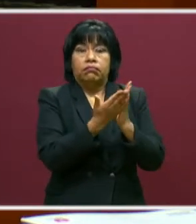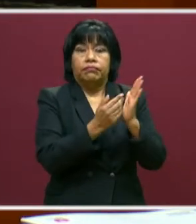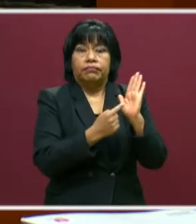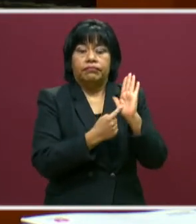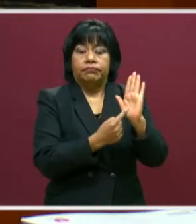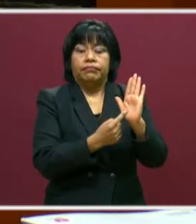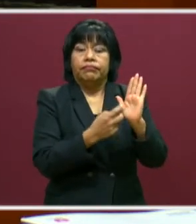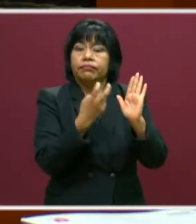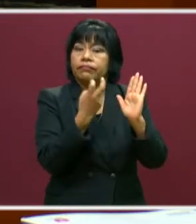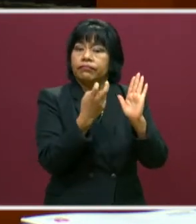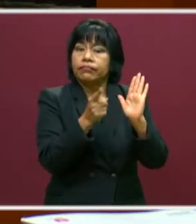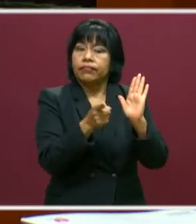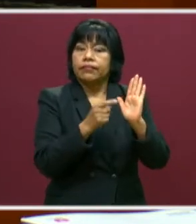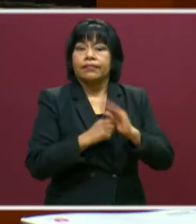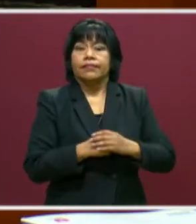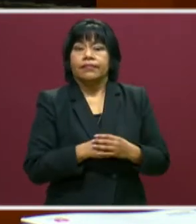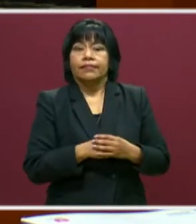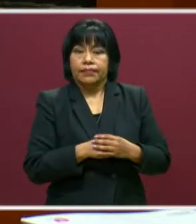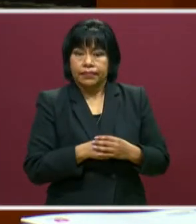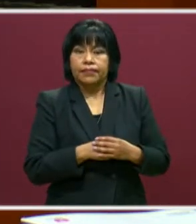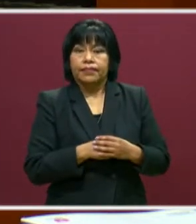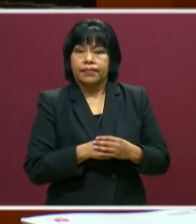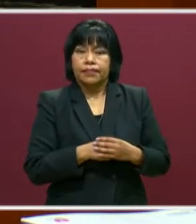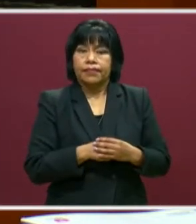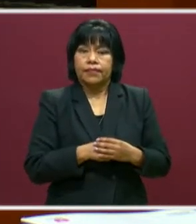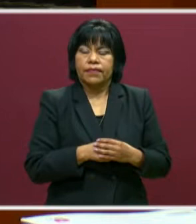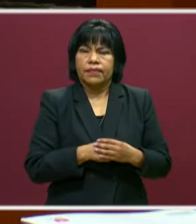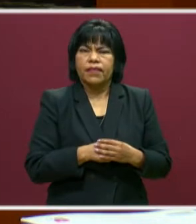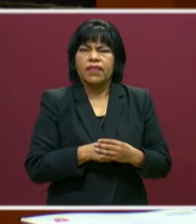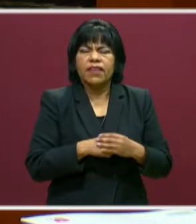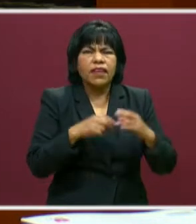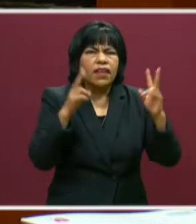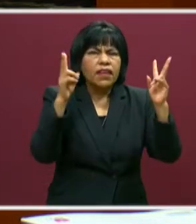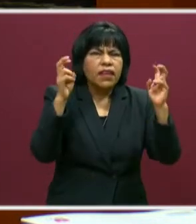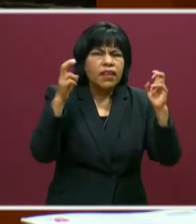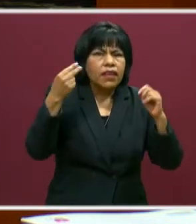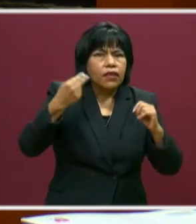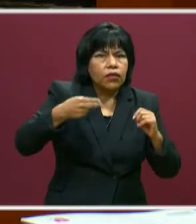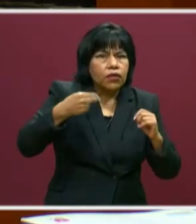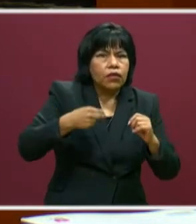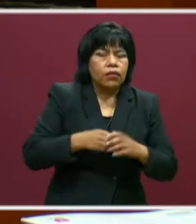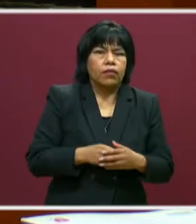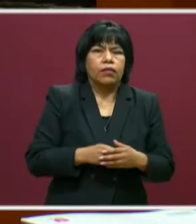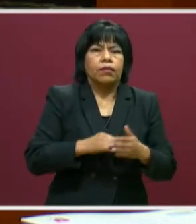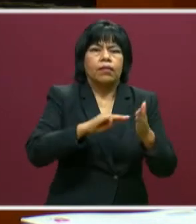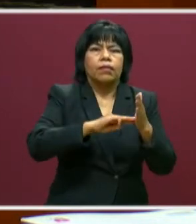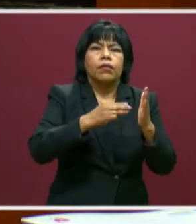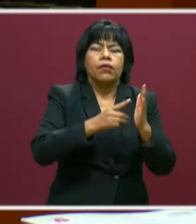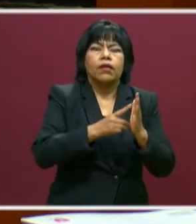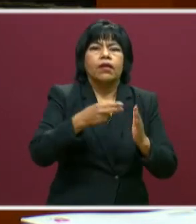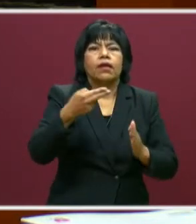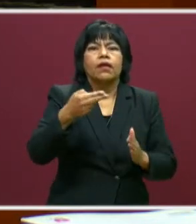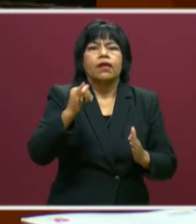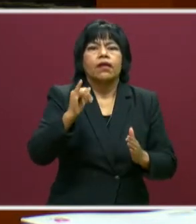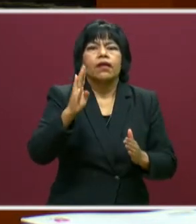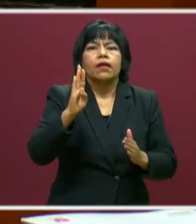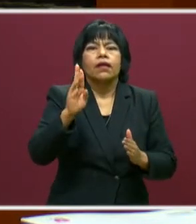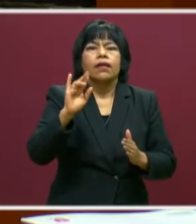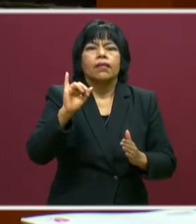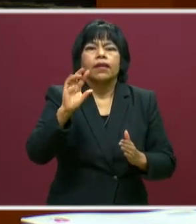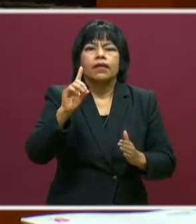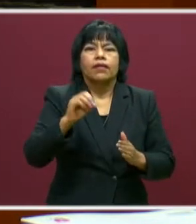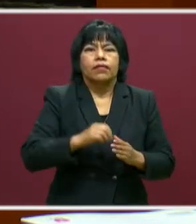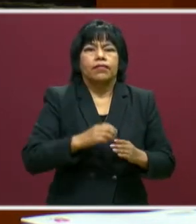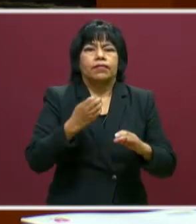presento. Este es el documento que se titula Modelo Híbrido, Educativo Híbrido en el